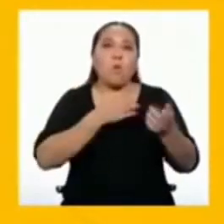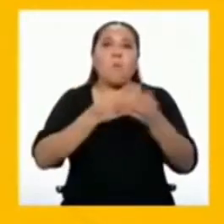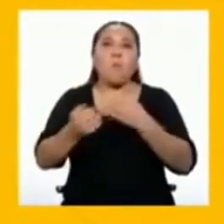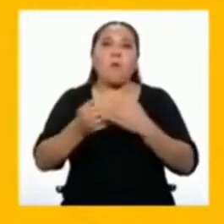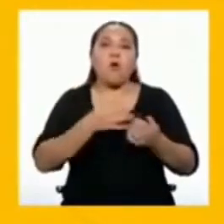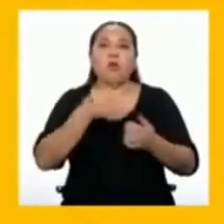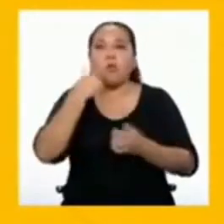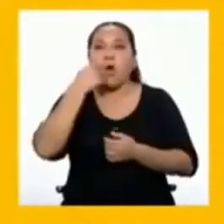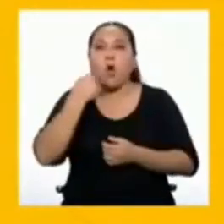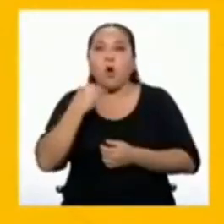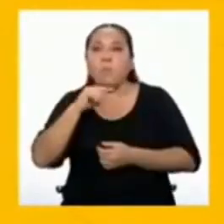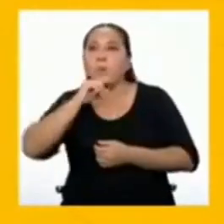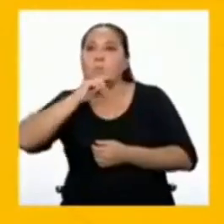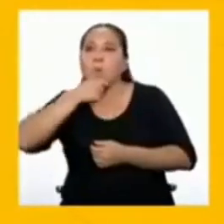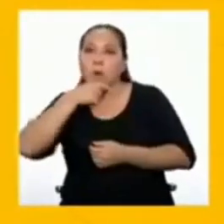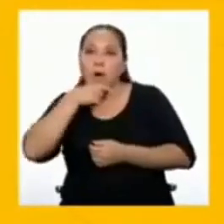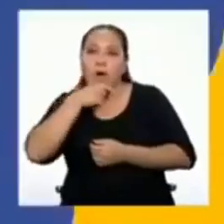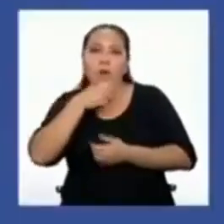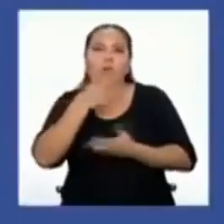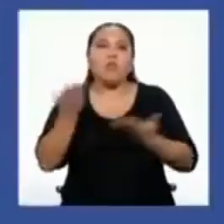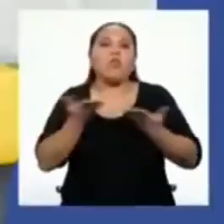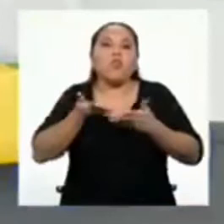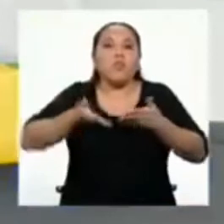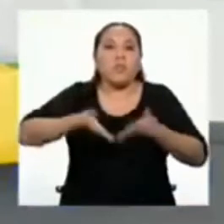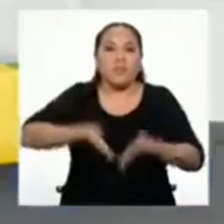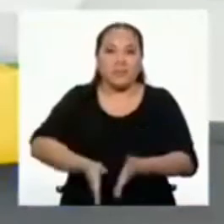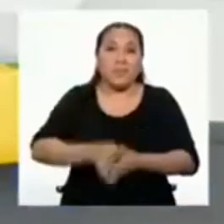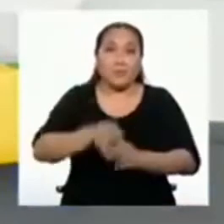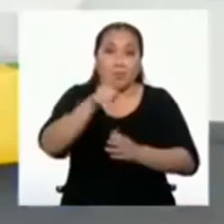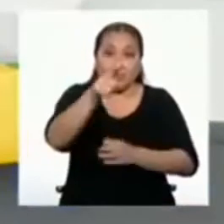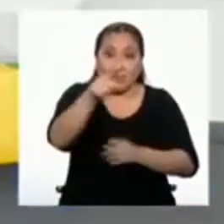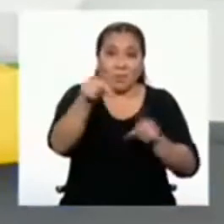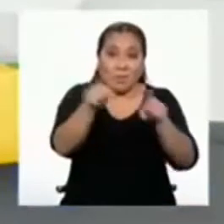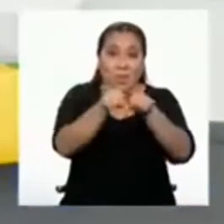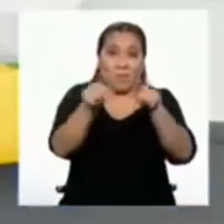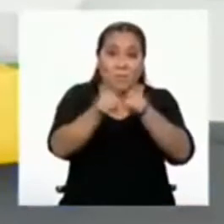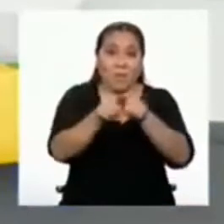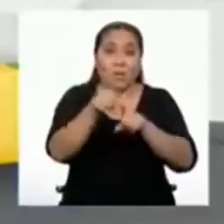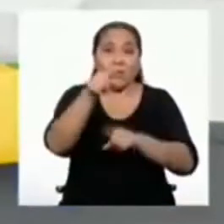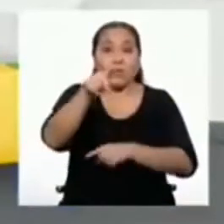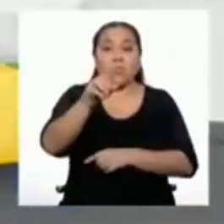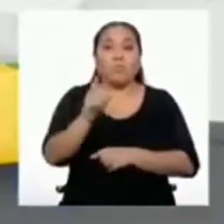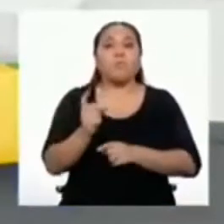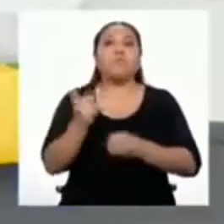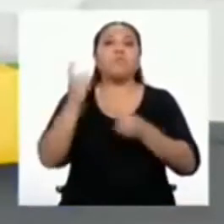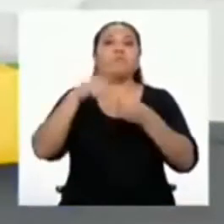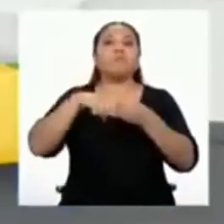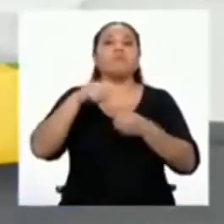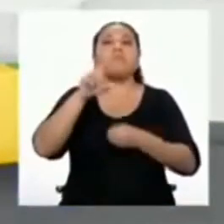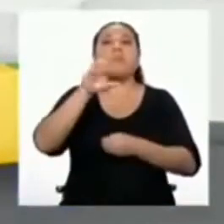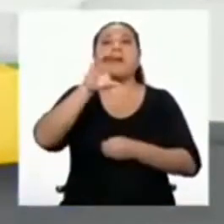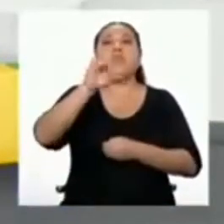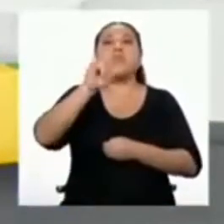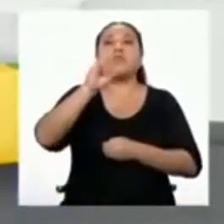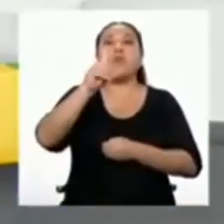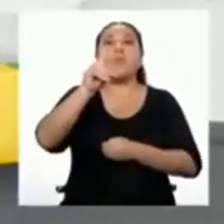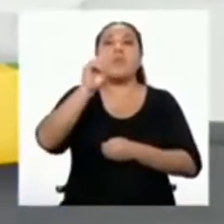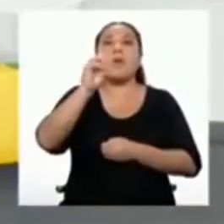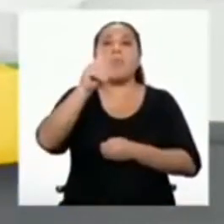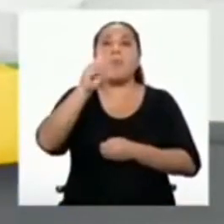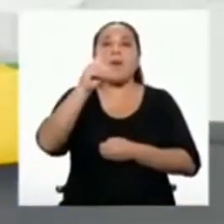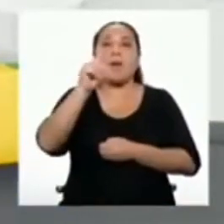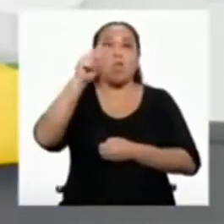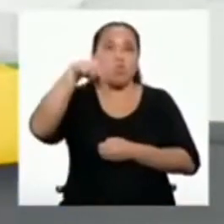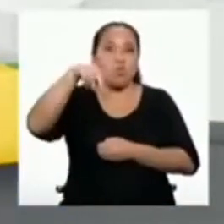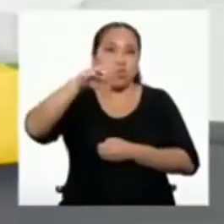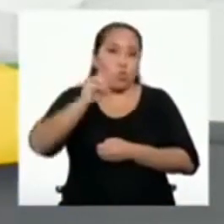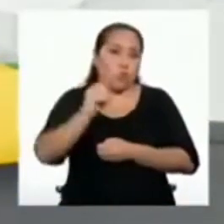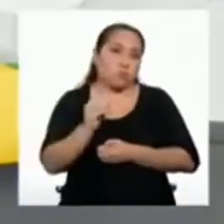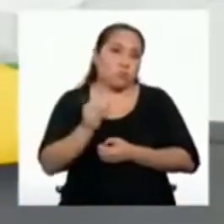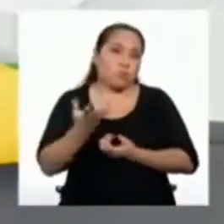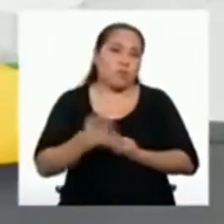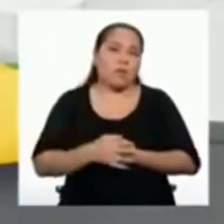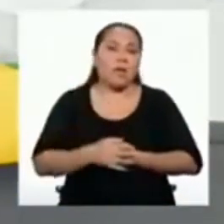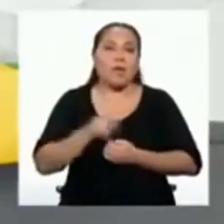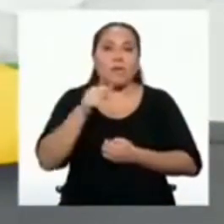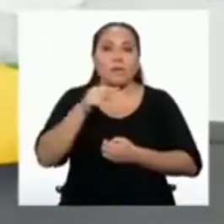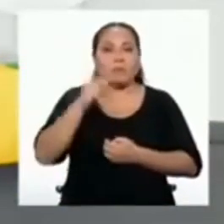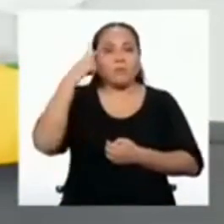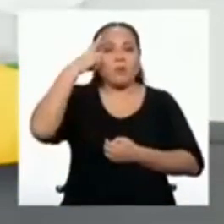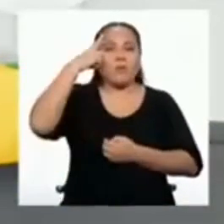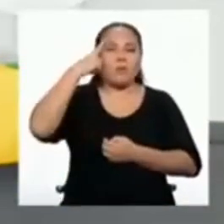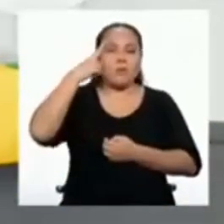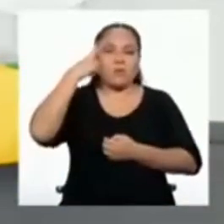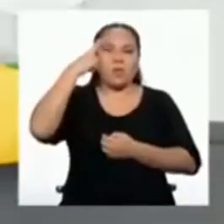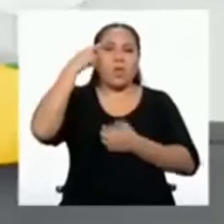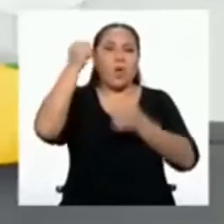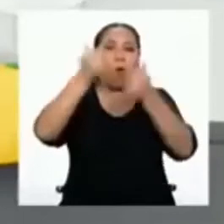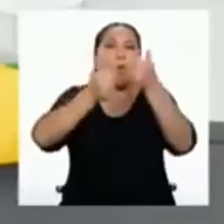Por supuesto que ustedes también lo son. Y como ciudadanas y ciudadanos que somos, debemos analizar y reflexionar sobre nuestras